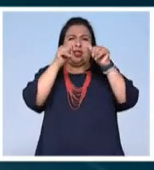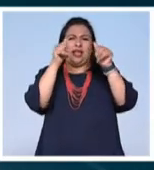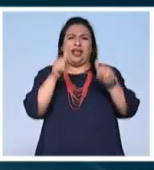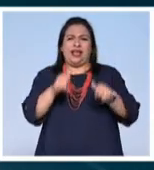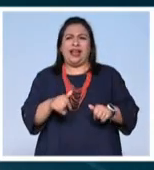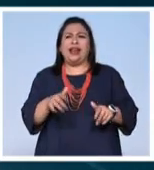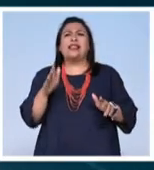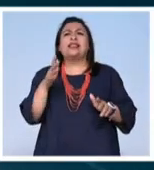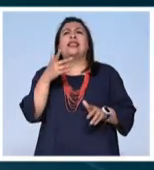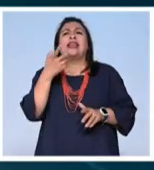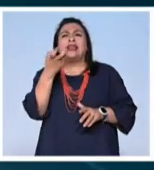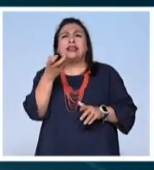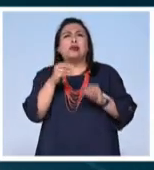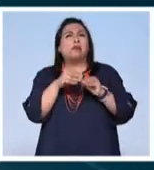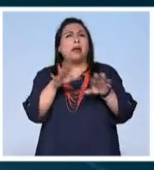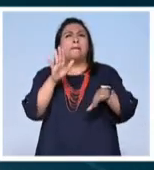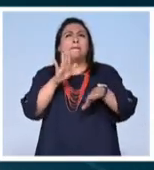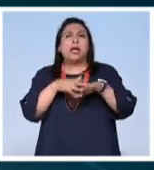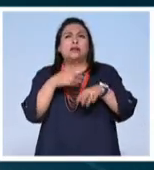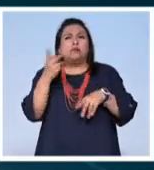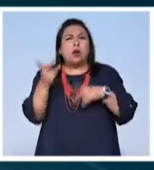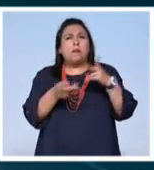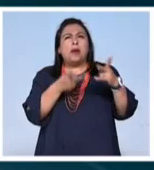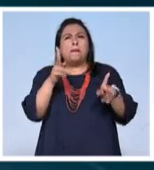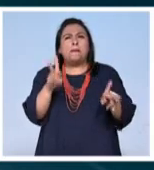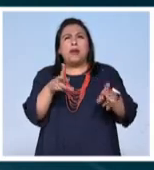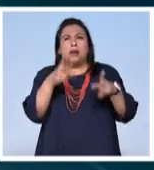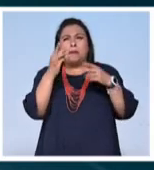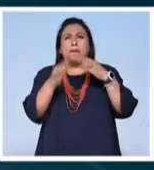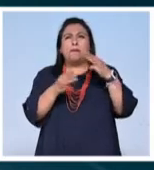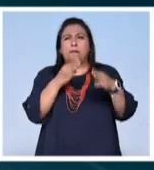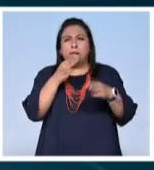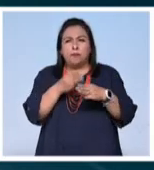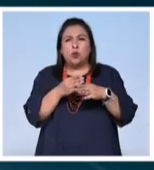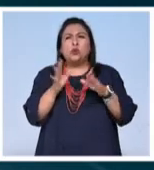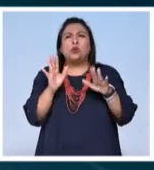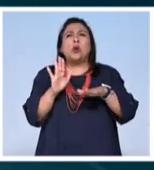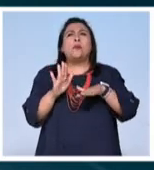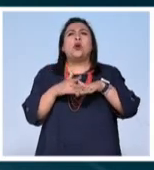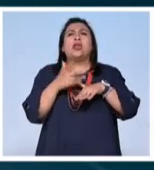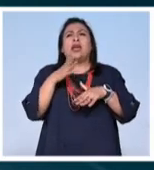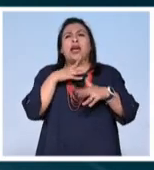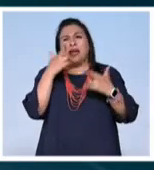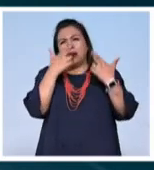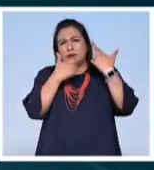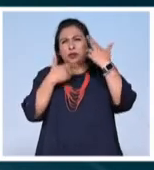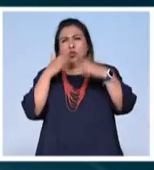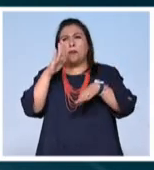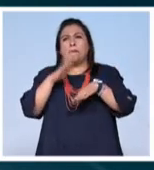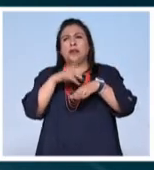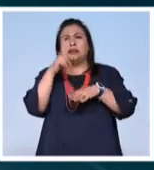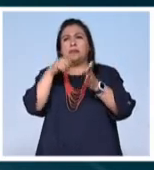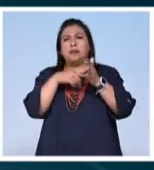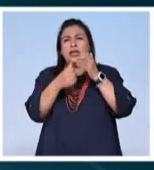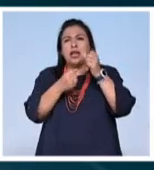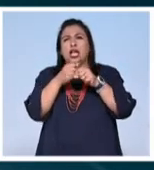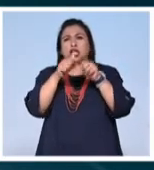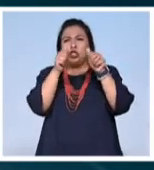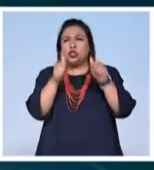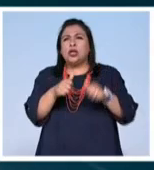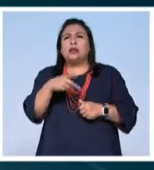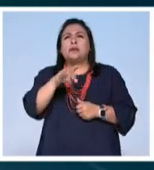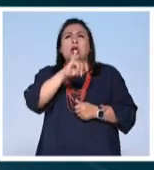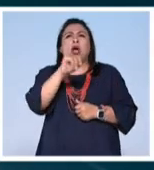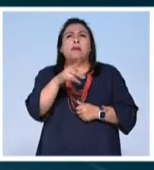Gumbridge es una de las publicaciones más consultadas y vendidas en el mundo por qué hace una revisión de más de mil años de arte pero